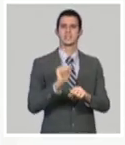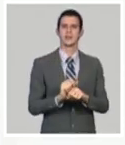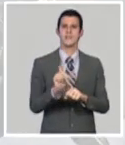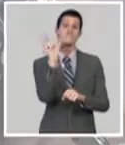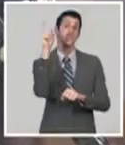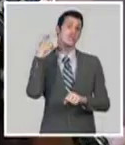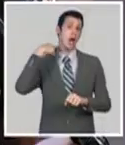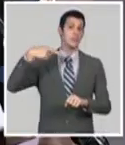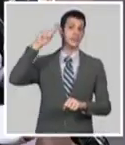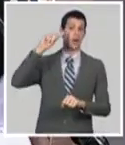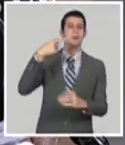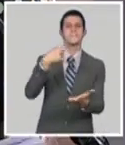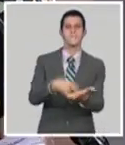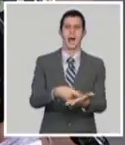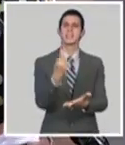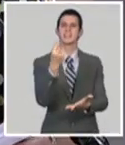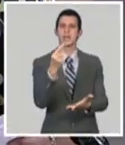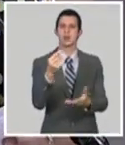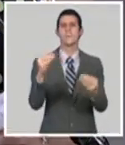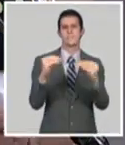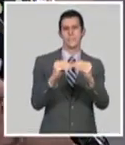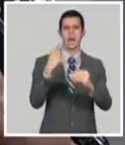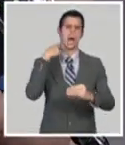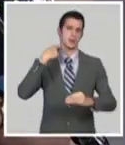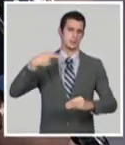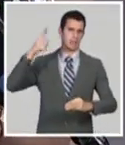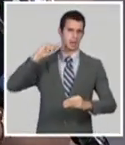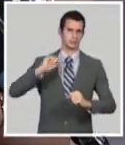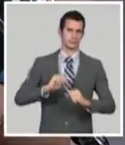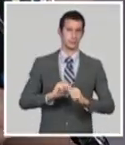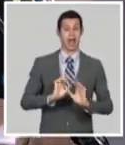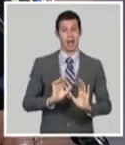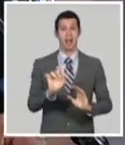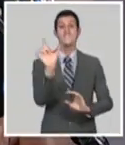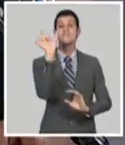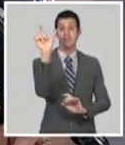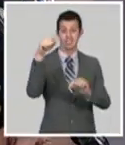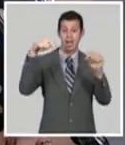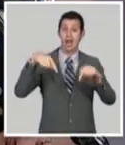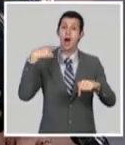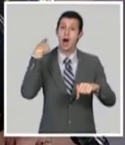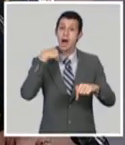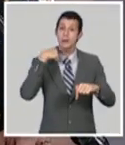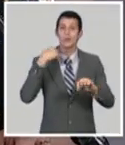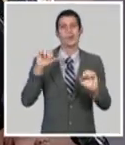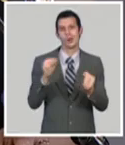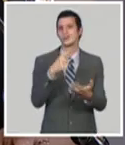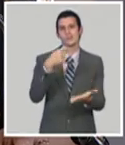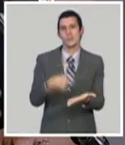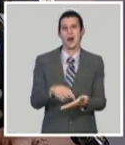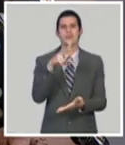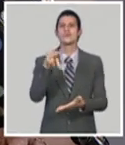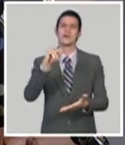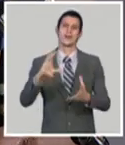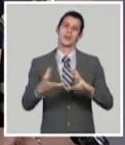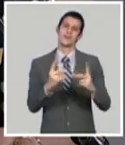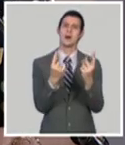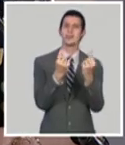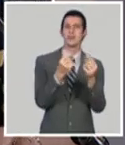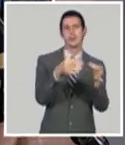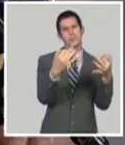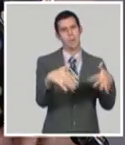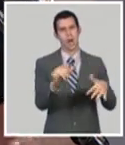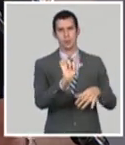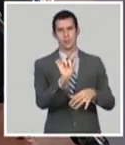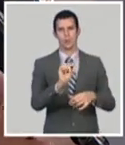se ha aprobado y estaremos explicándole y va a ser una modificación de la resolución